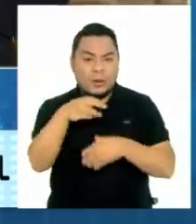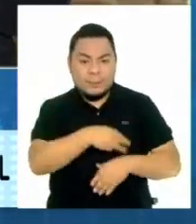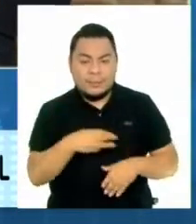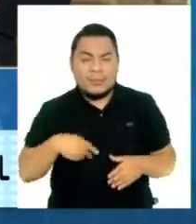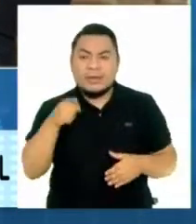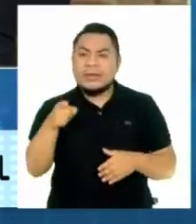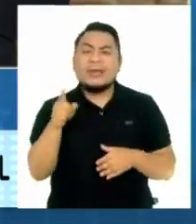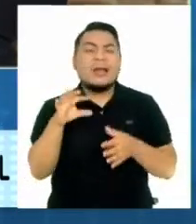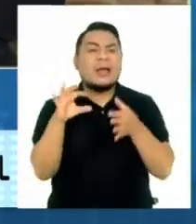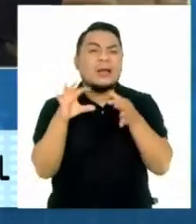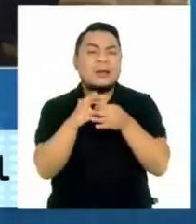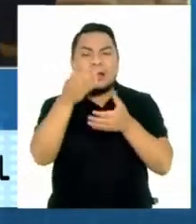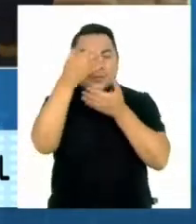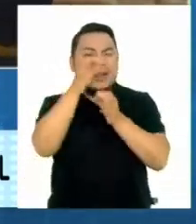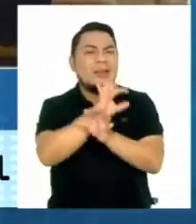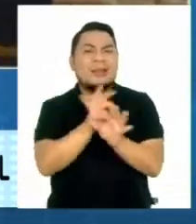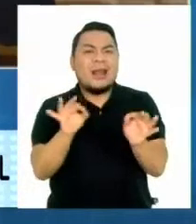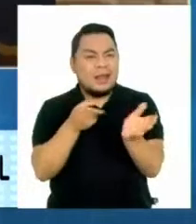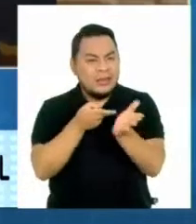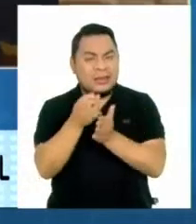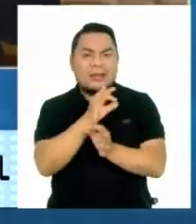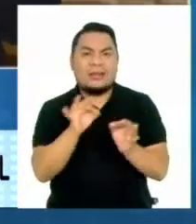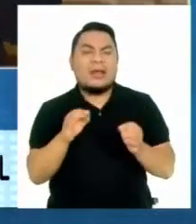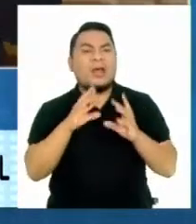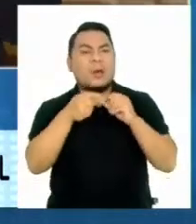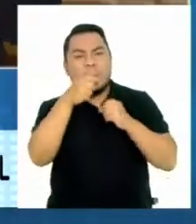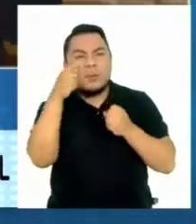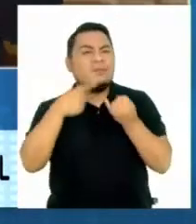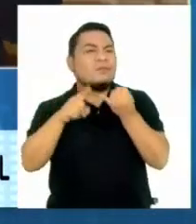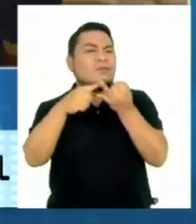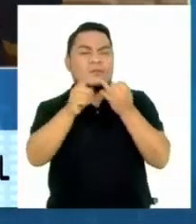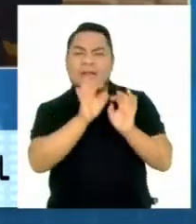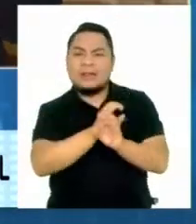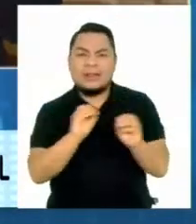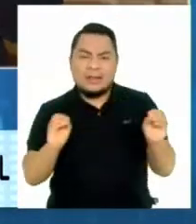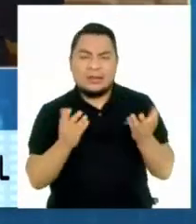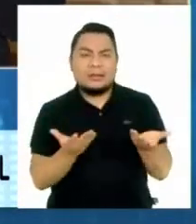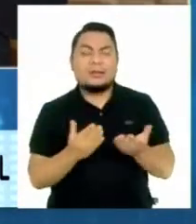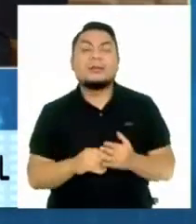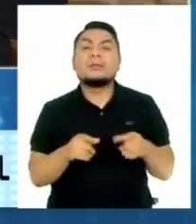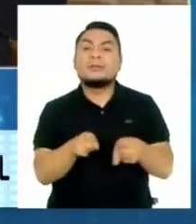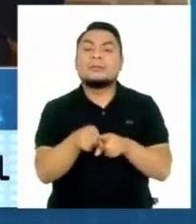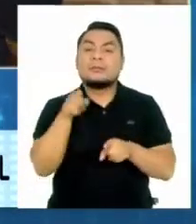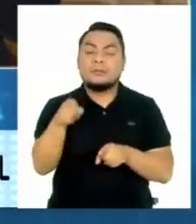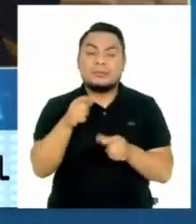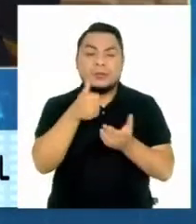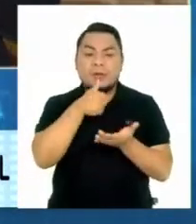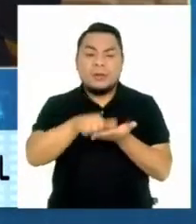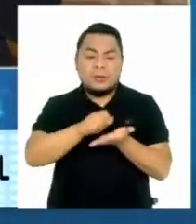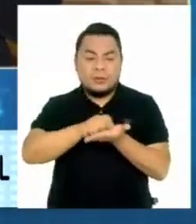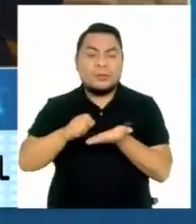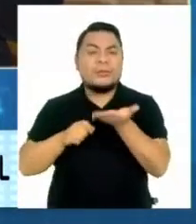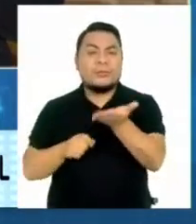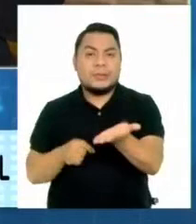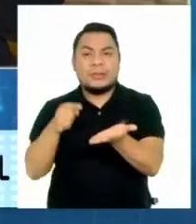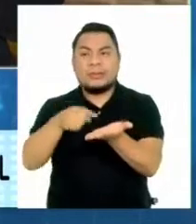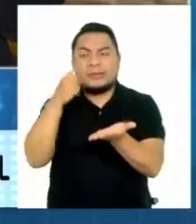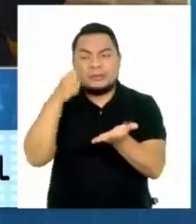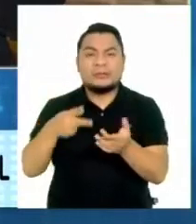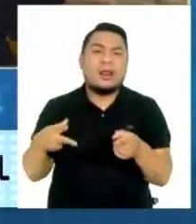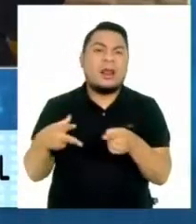no estén vinculadas al terrorismo, narcotráfico y otros delitos. Asimismo señaló que esta moción no debe ser vista como